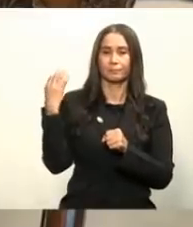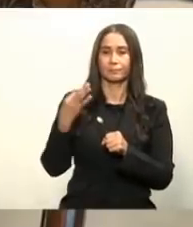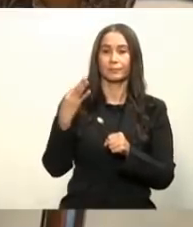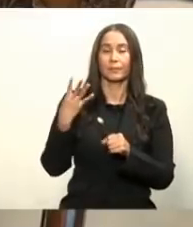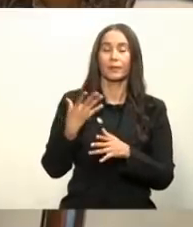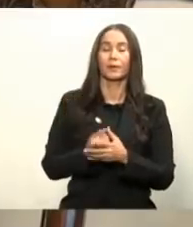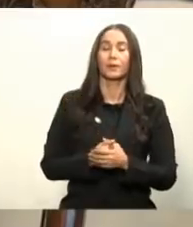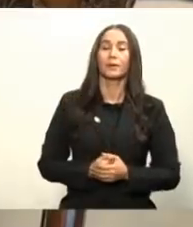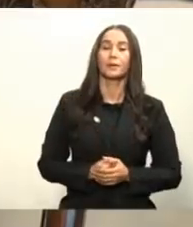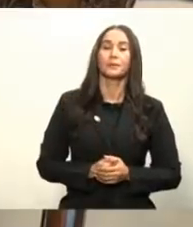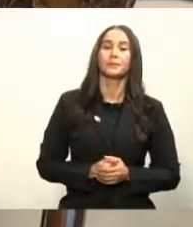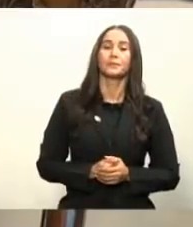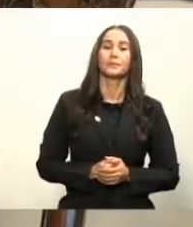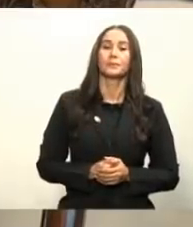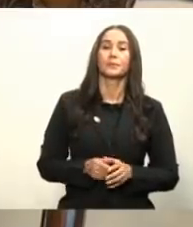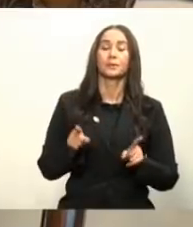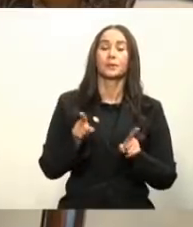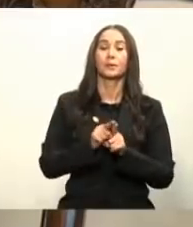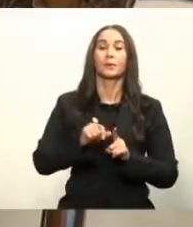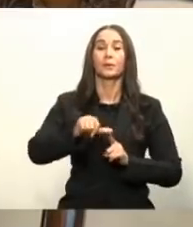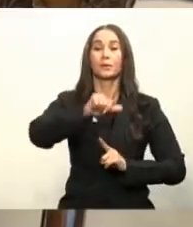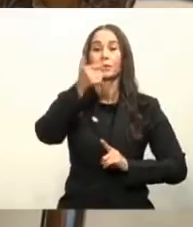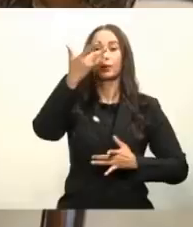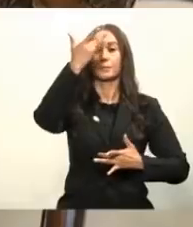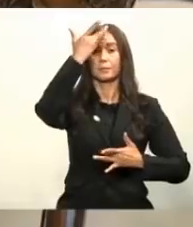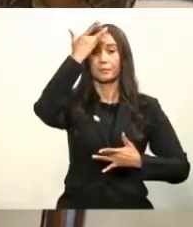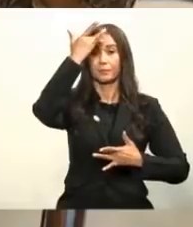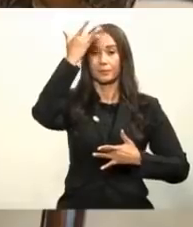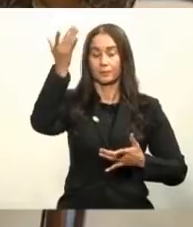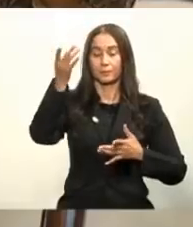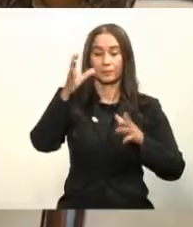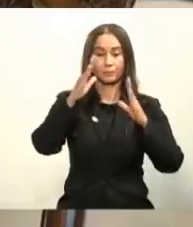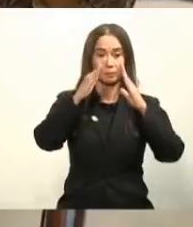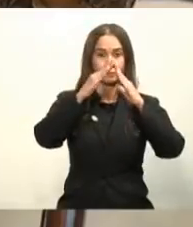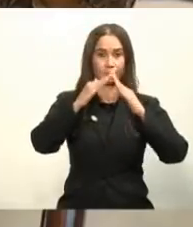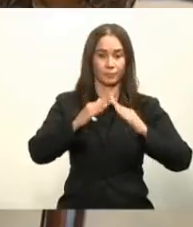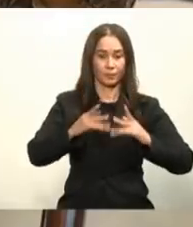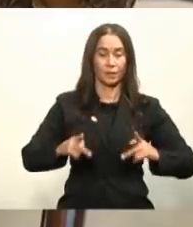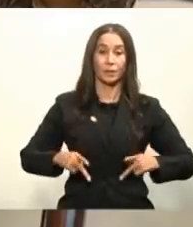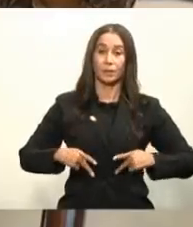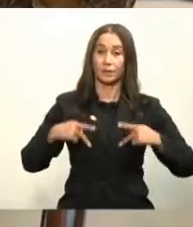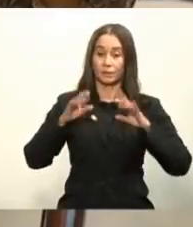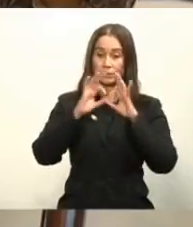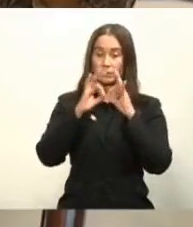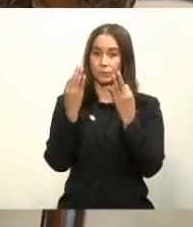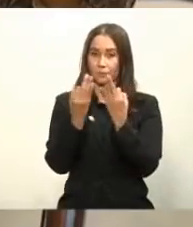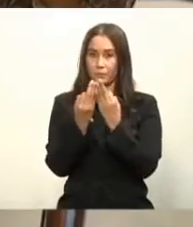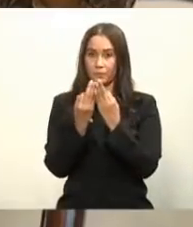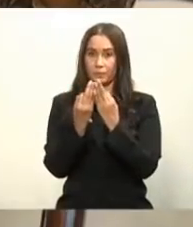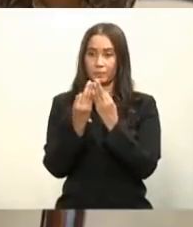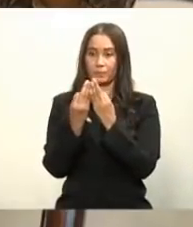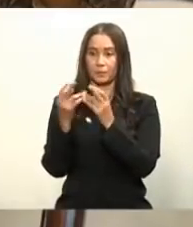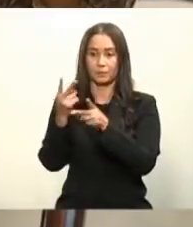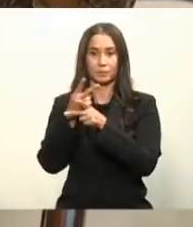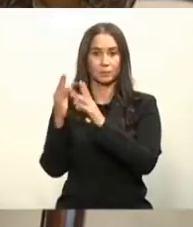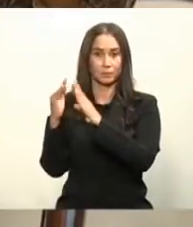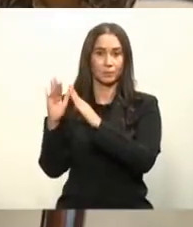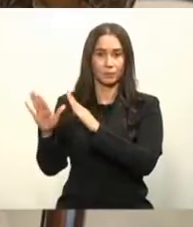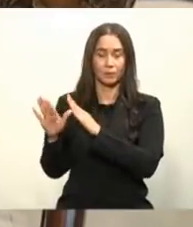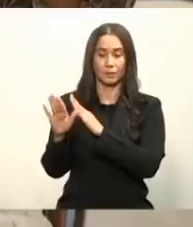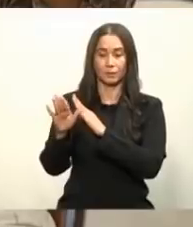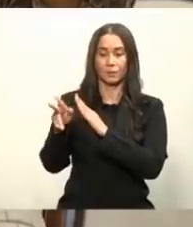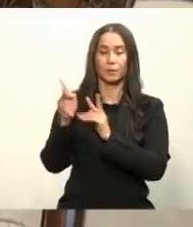en cuanto a las personas que tengan problemas de movilidad pero sobre todo los envejecientes en los asilos pues